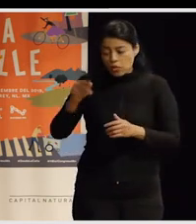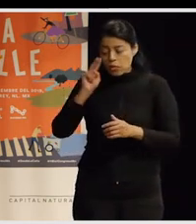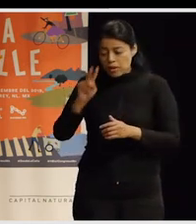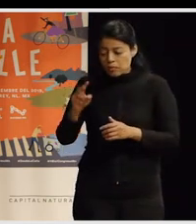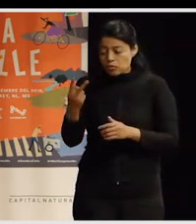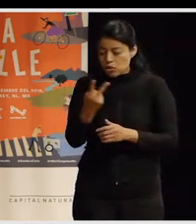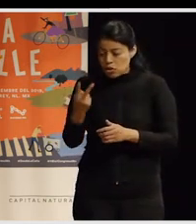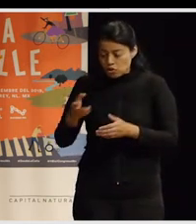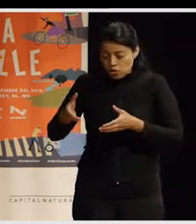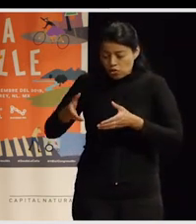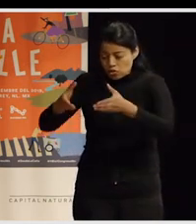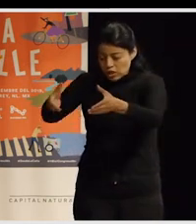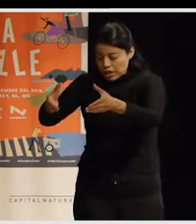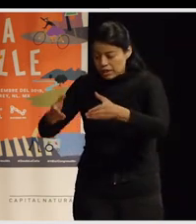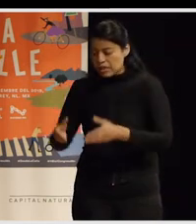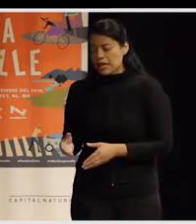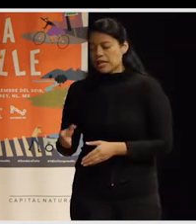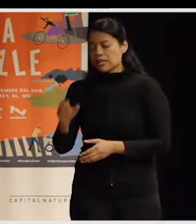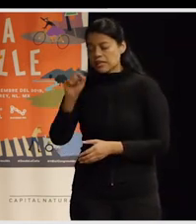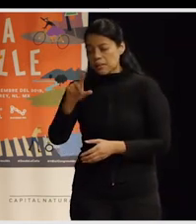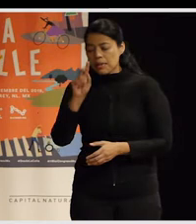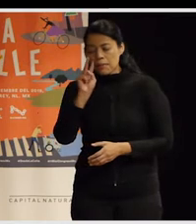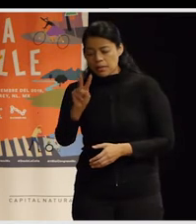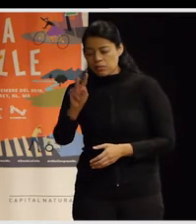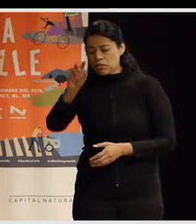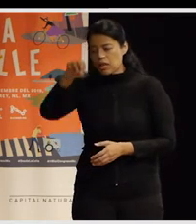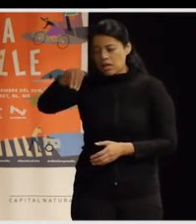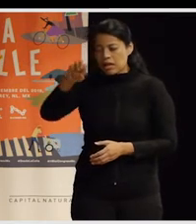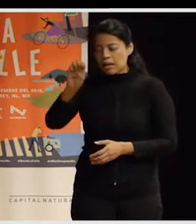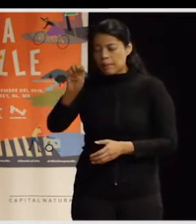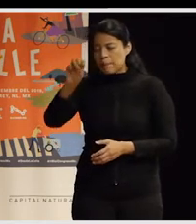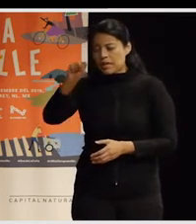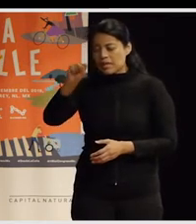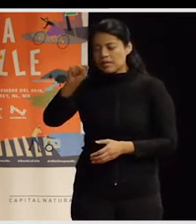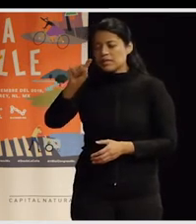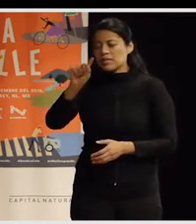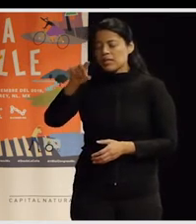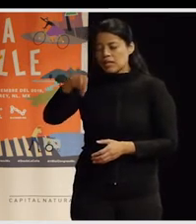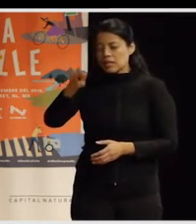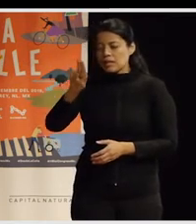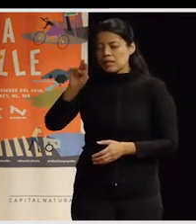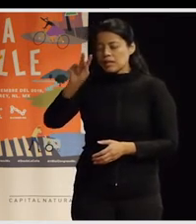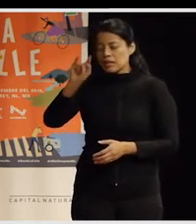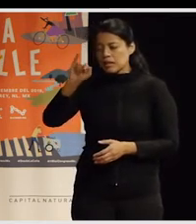la mezquita, sus casitas sueltas, ¿no? Y otras tres carreteras